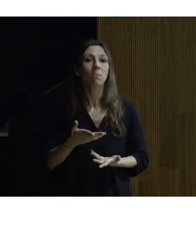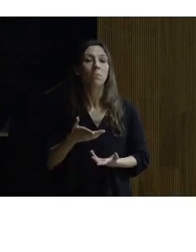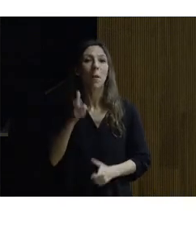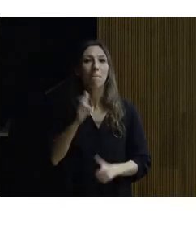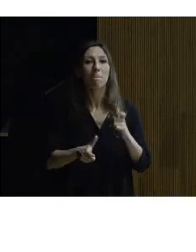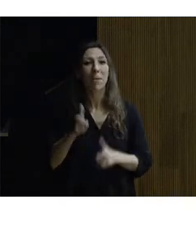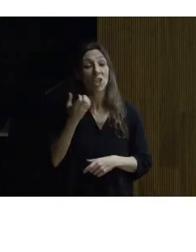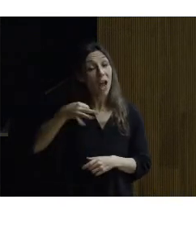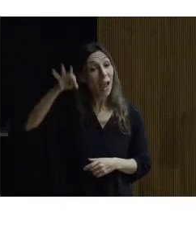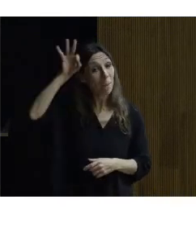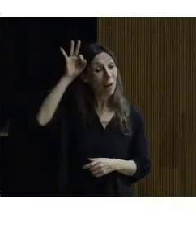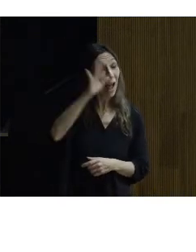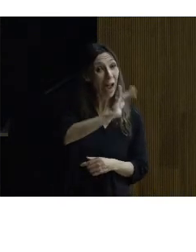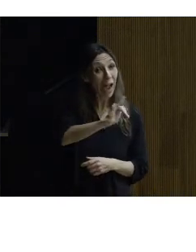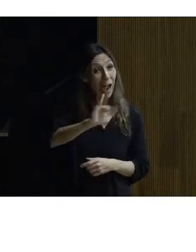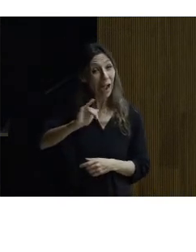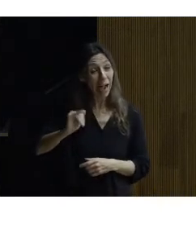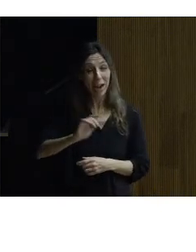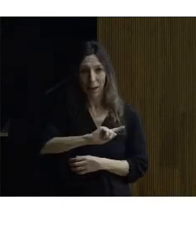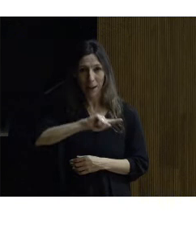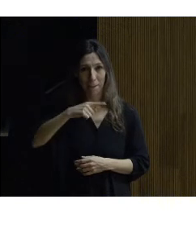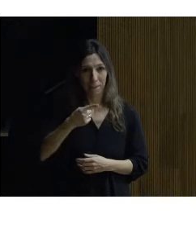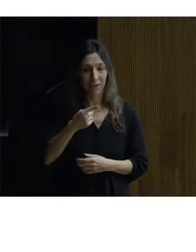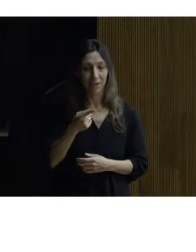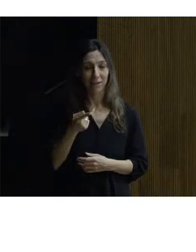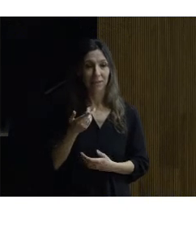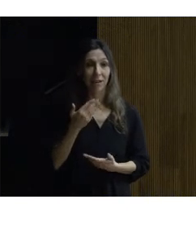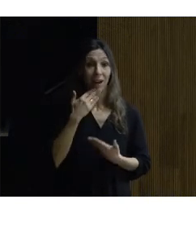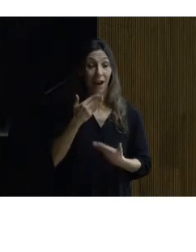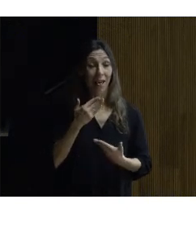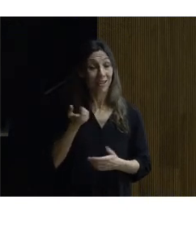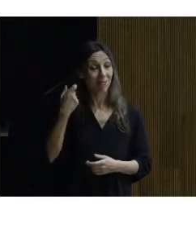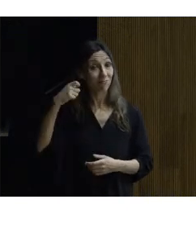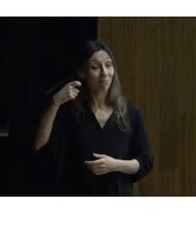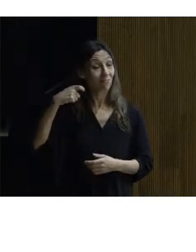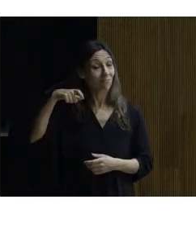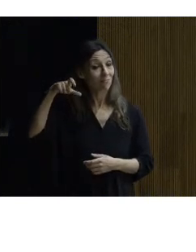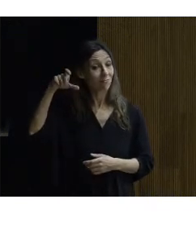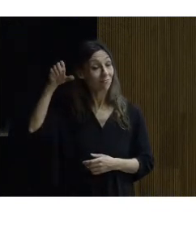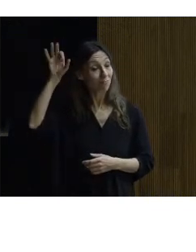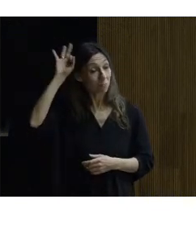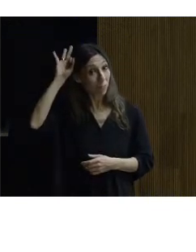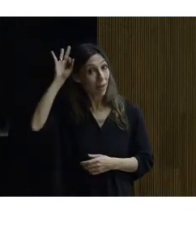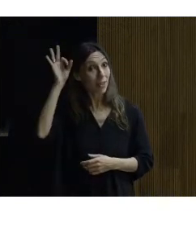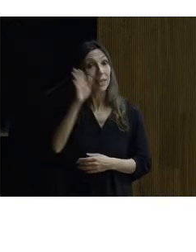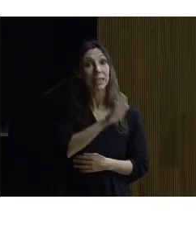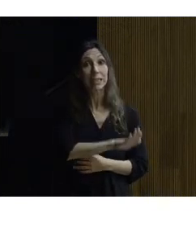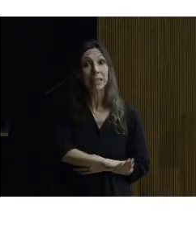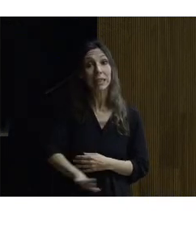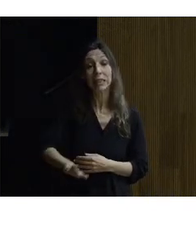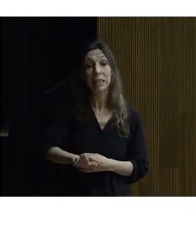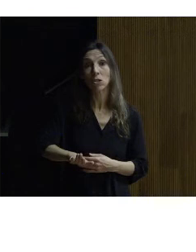además el que hace la atención temprana es decir que permite que niños a pocos meses de edad pueda